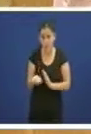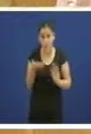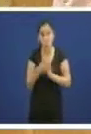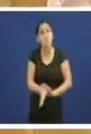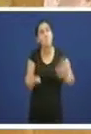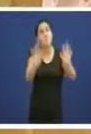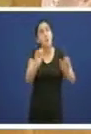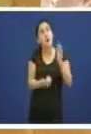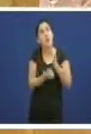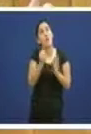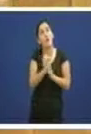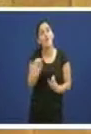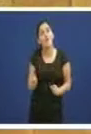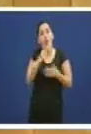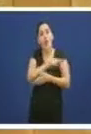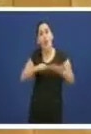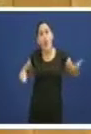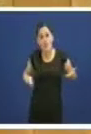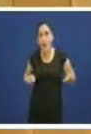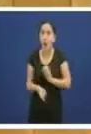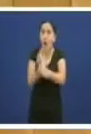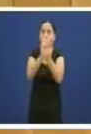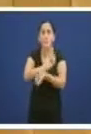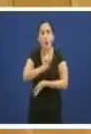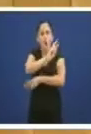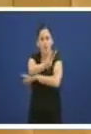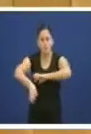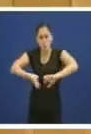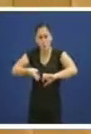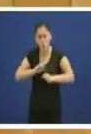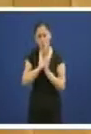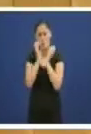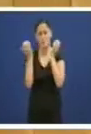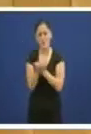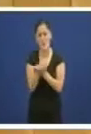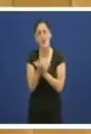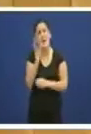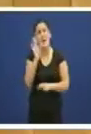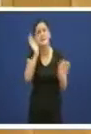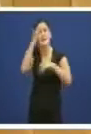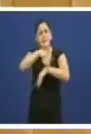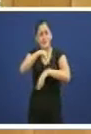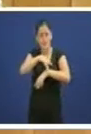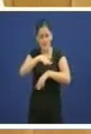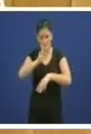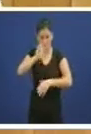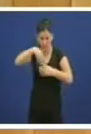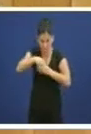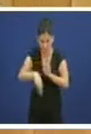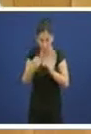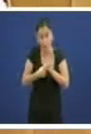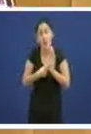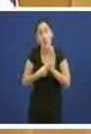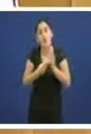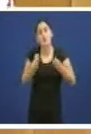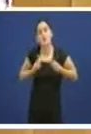de Galicia non é a porta de atrás traer unha modificación da universalidade da asistencia sanitaria da lei de saúde de Galiza a